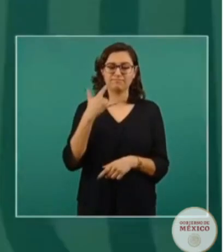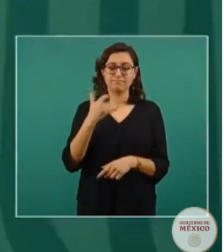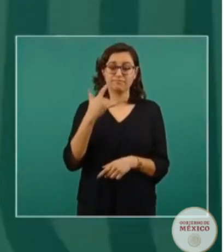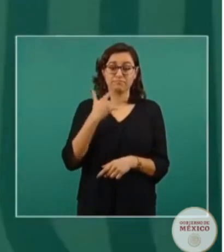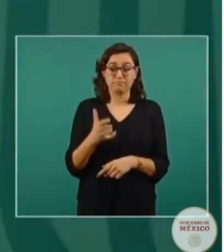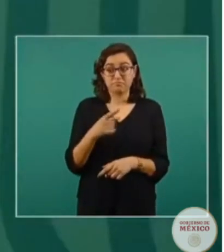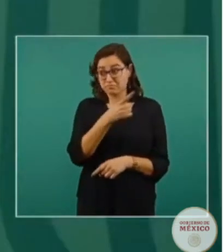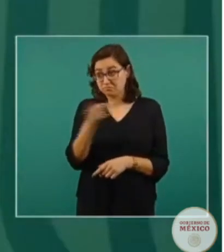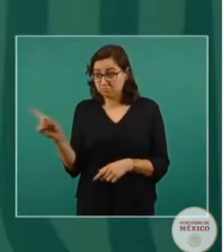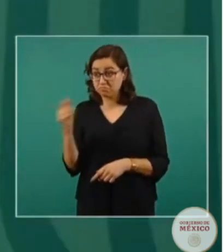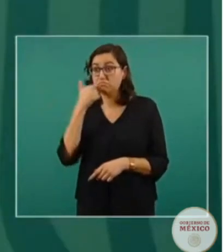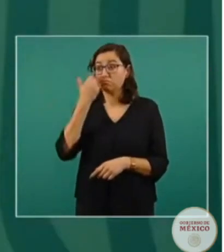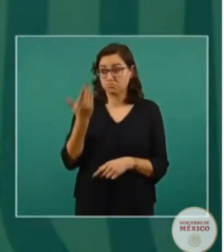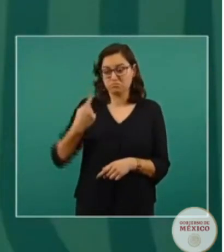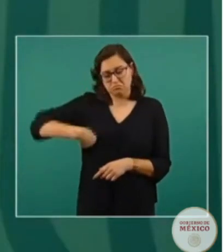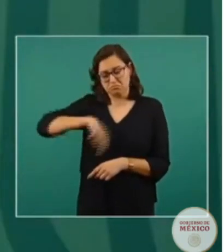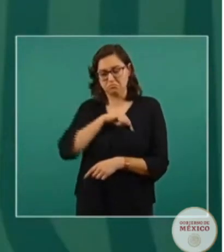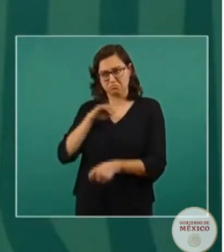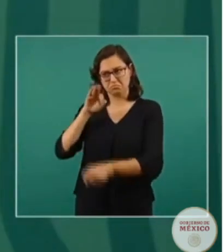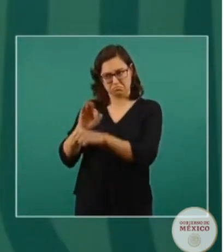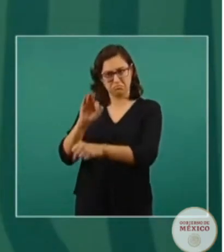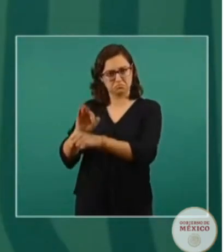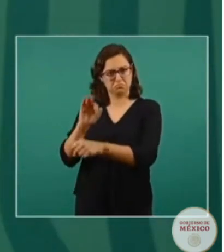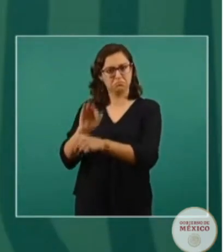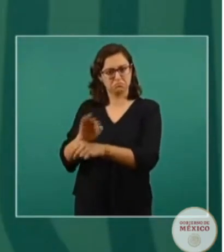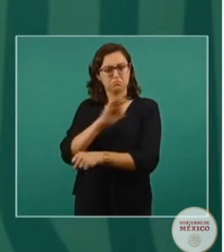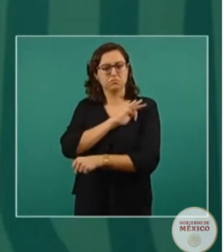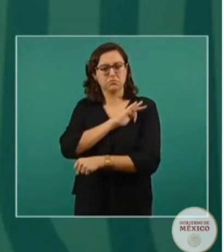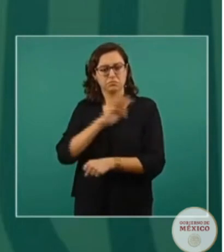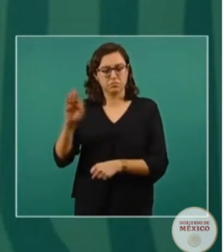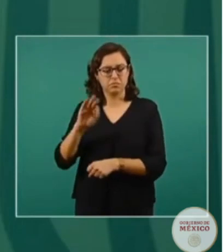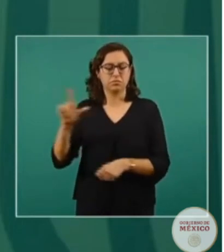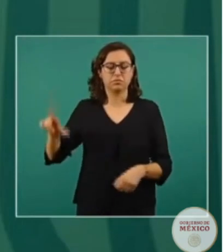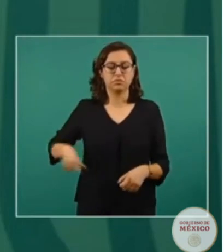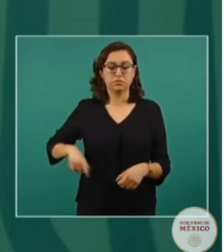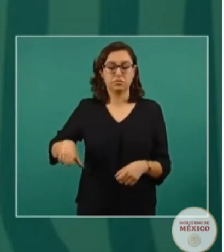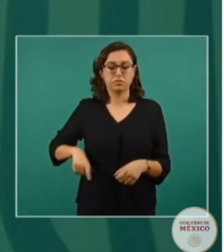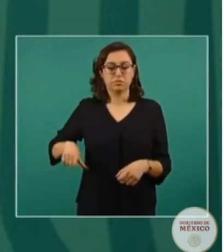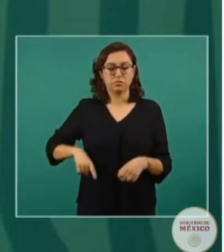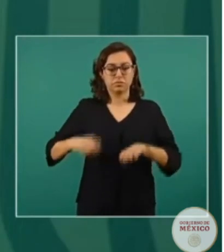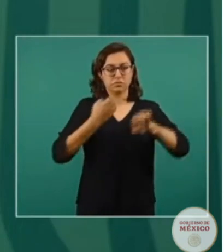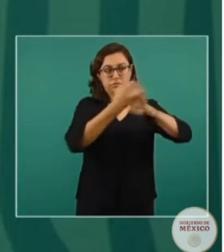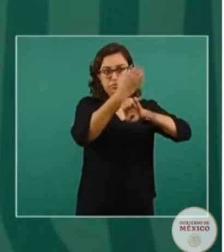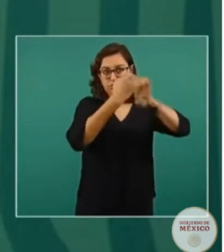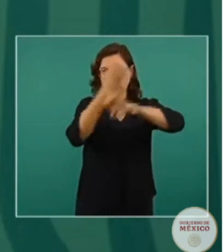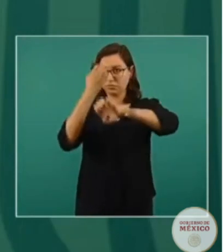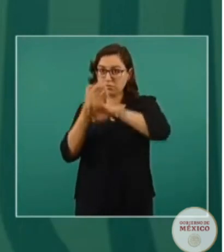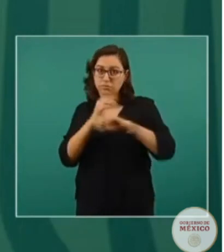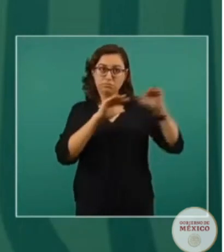protección, estamos trabajando con los gobiernos de los estados,